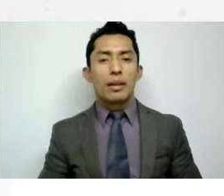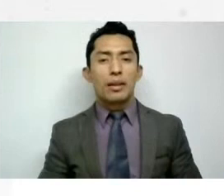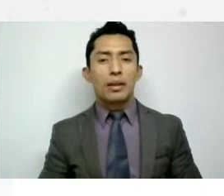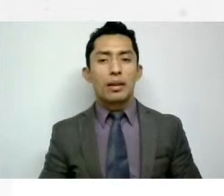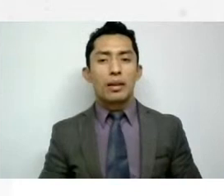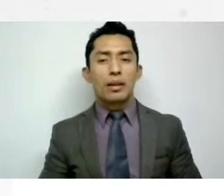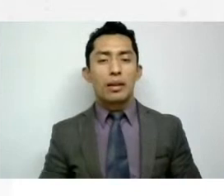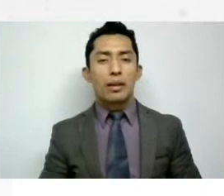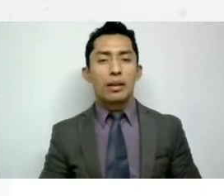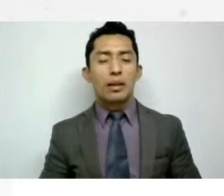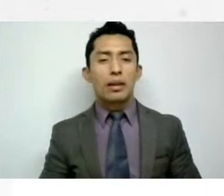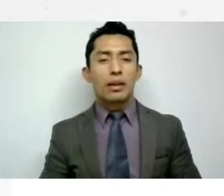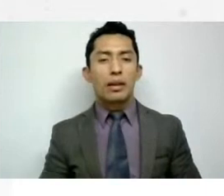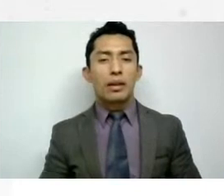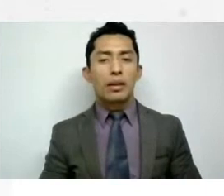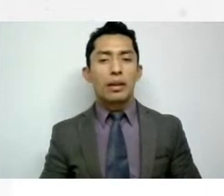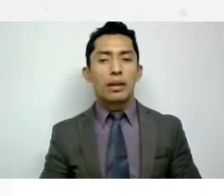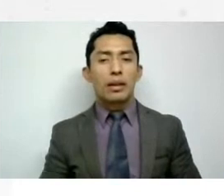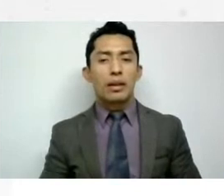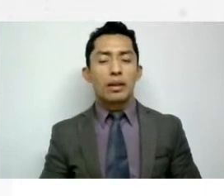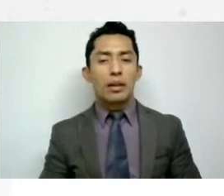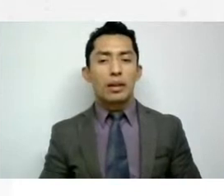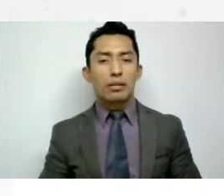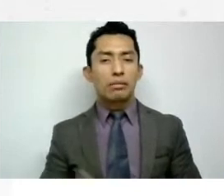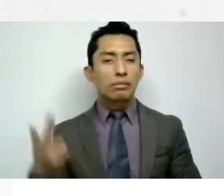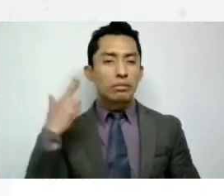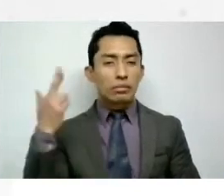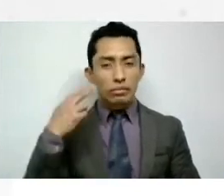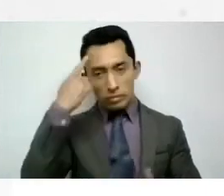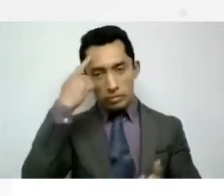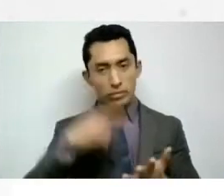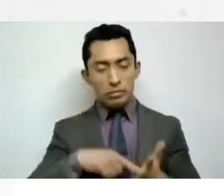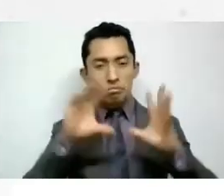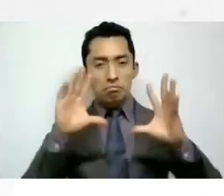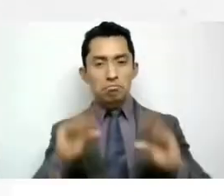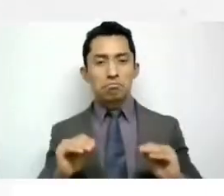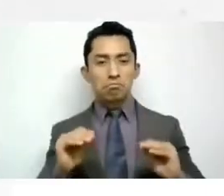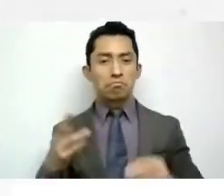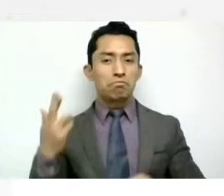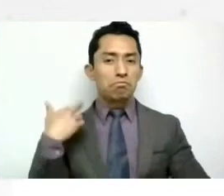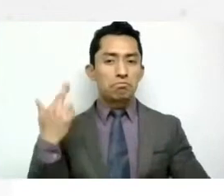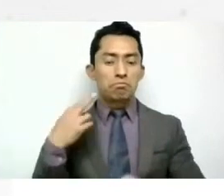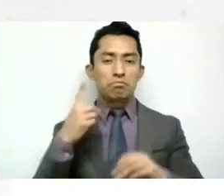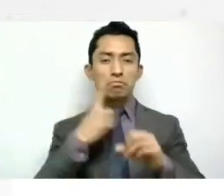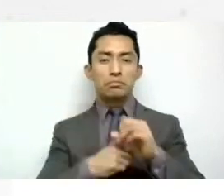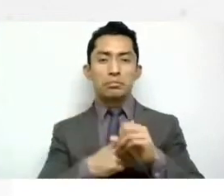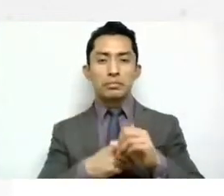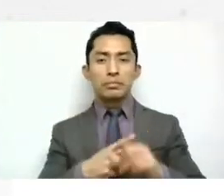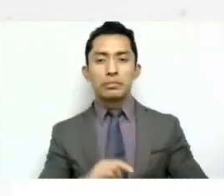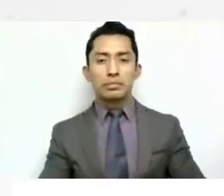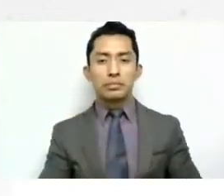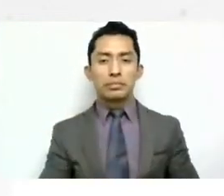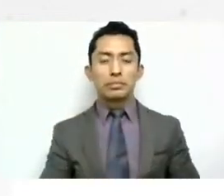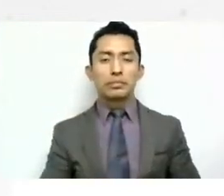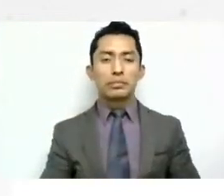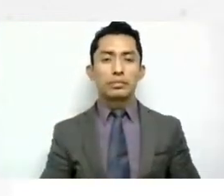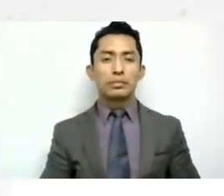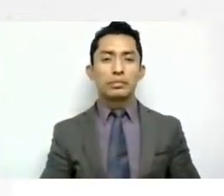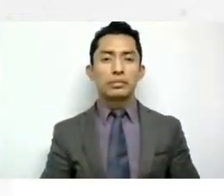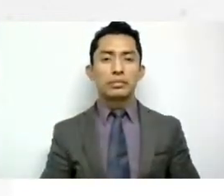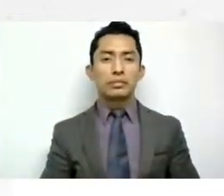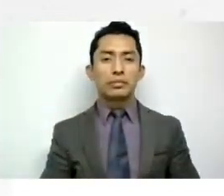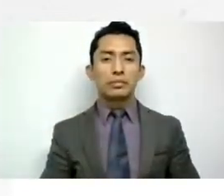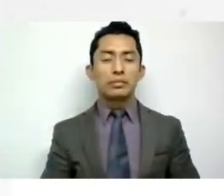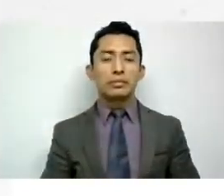creo que su micrófono se apagó, no te escuchamos, perdón, sí, le cerraron el micrófono,